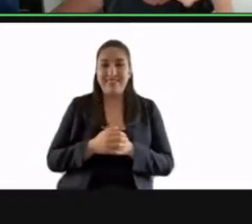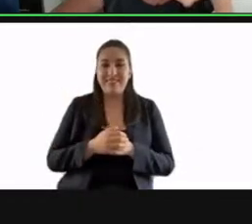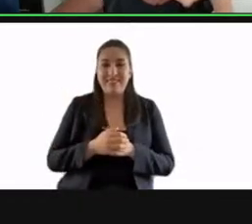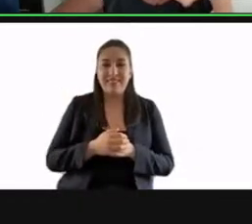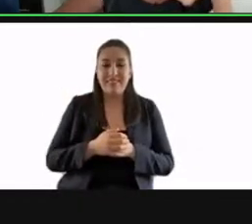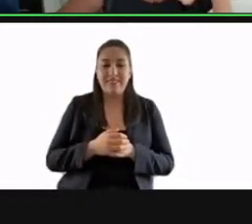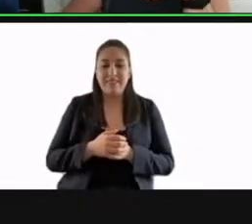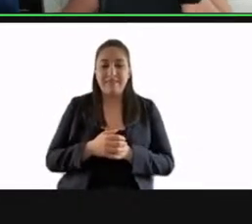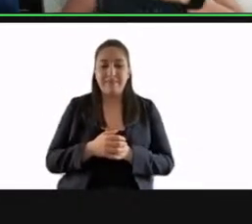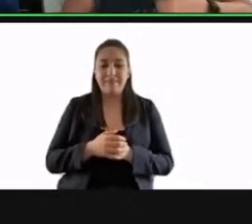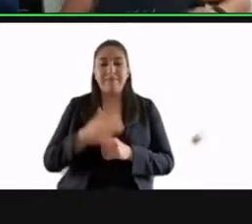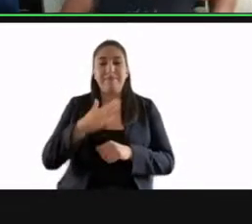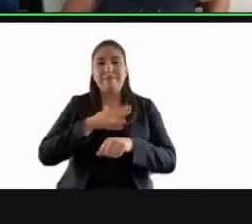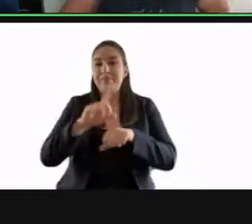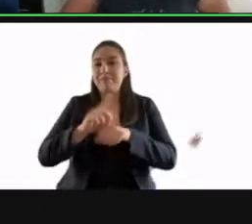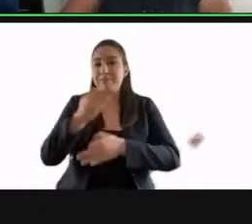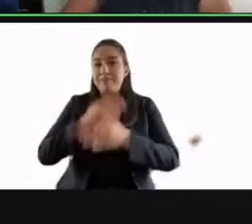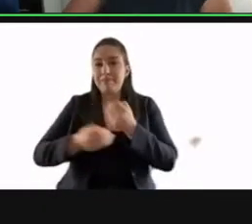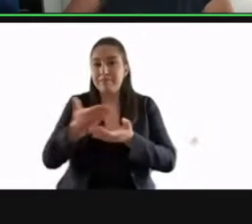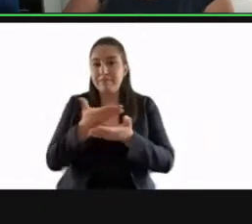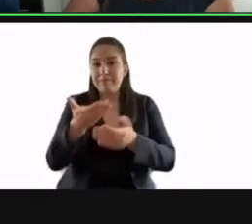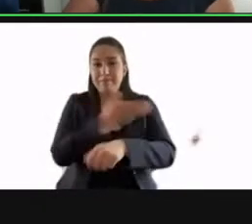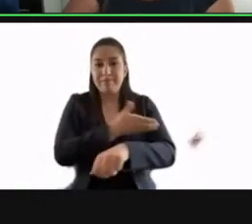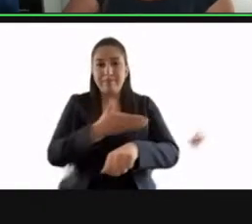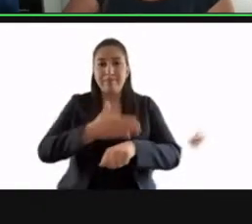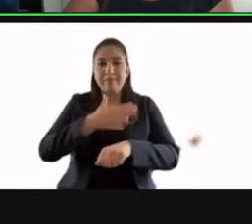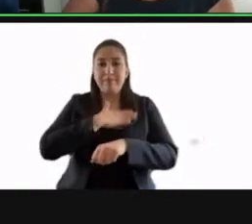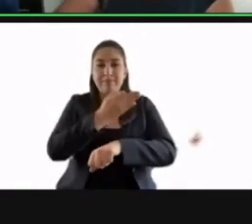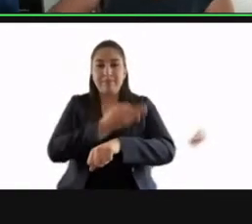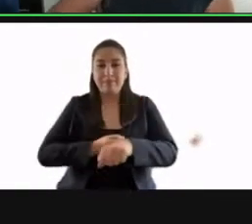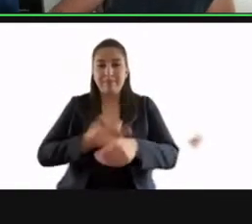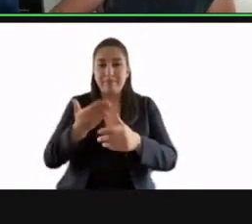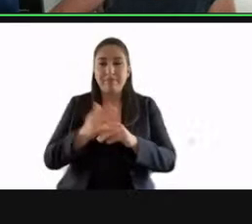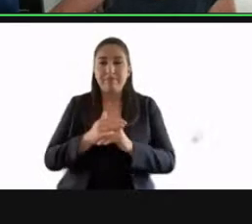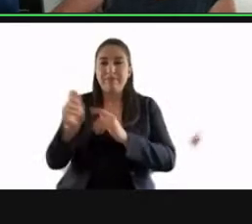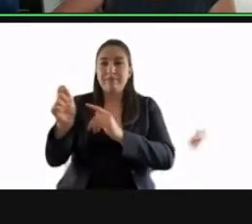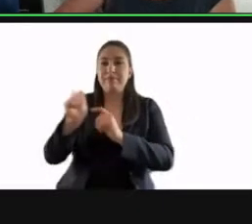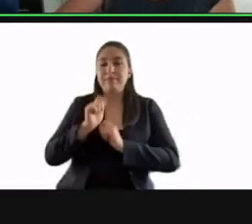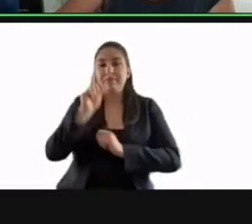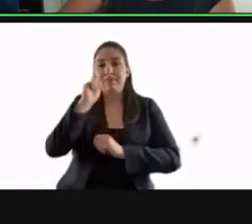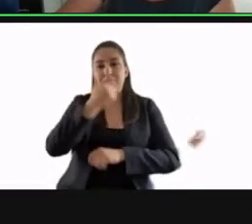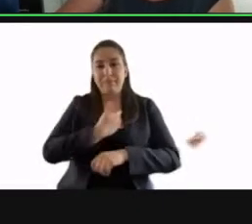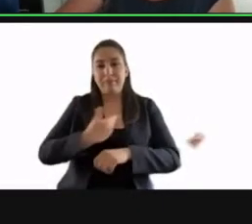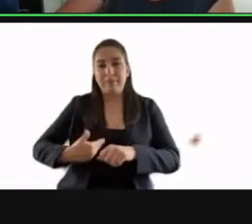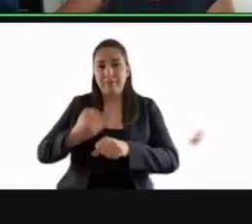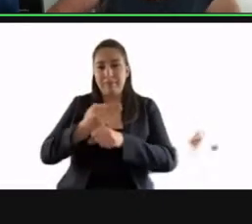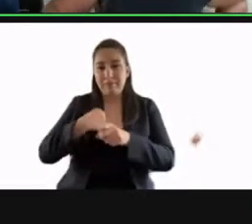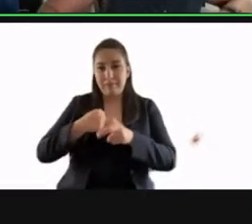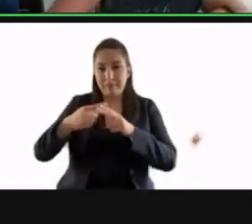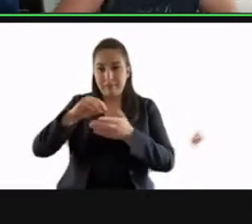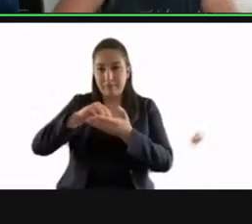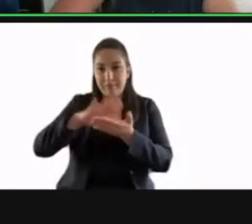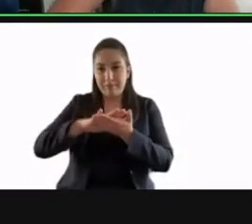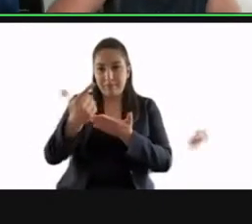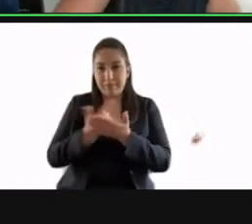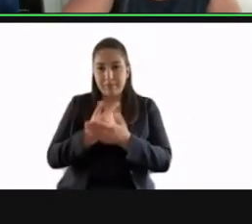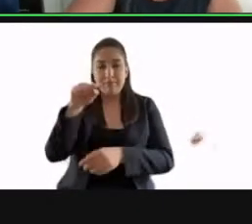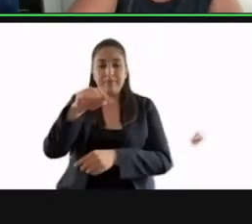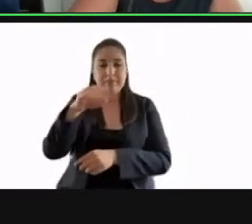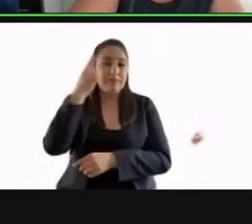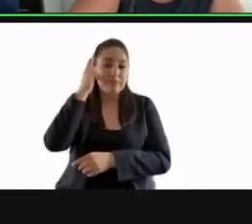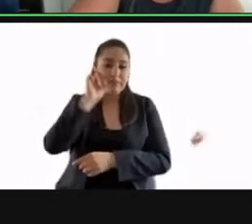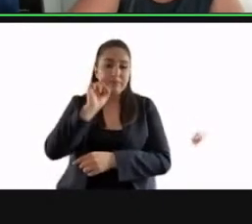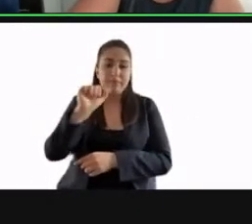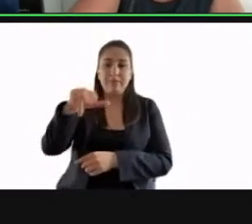Buenos días a todos, a todas. Buenas tardes. Por instrucciones de la presidencia, procedo a pasar lista de asistencia. Diputada Ana Yoselin Villagán